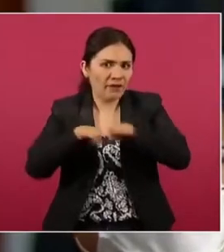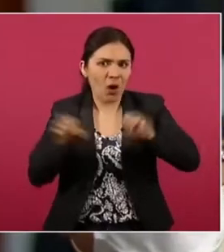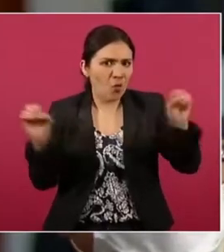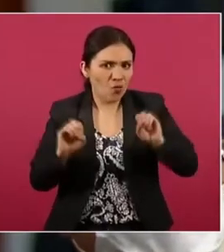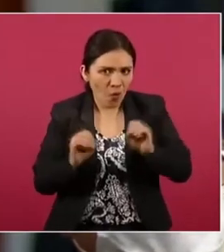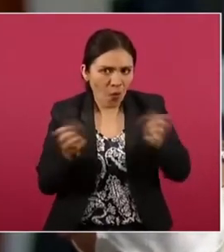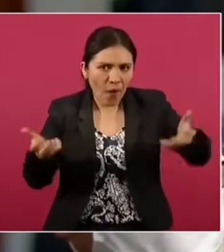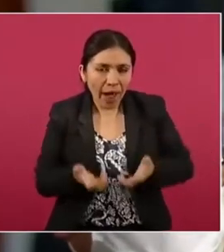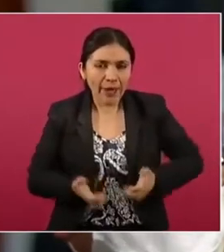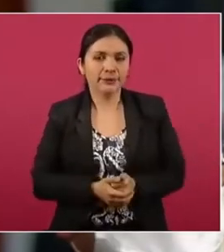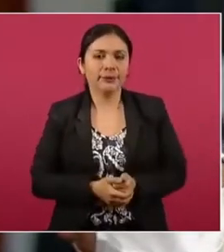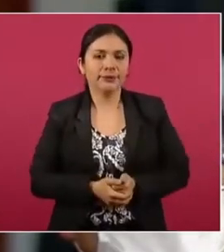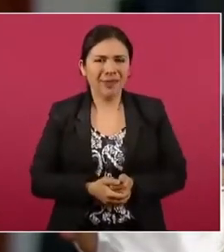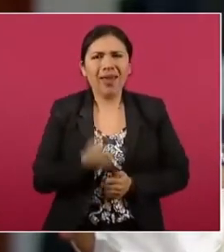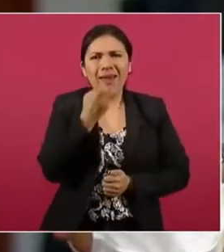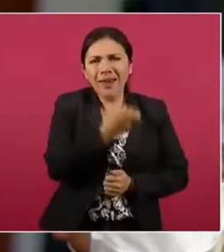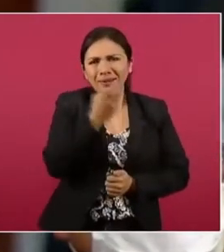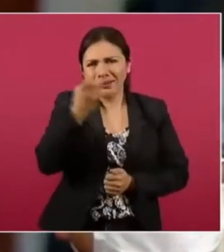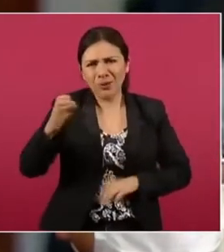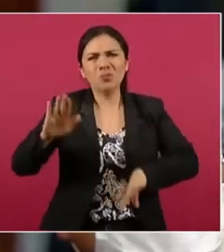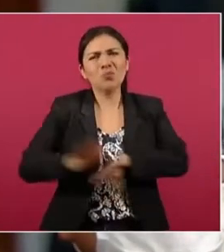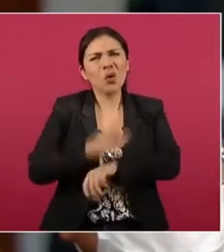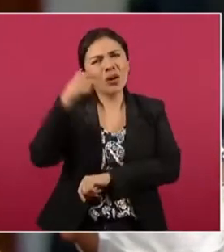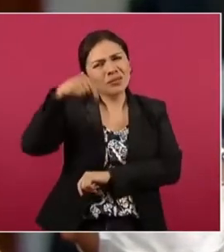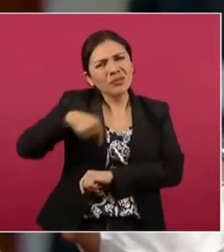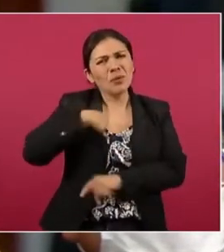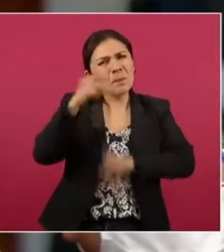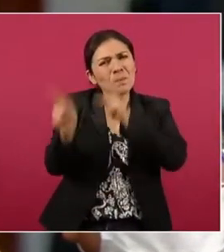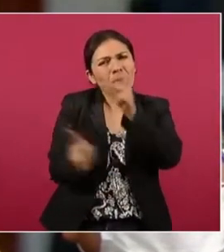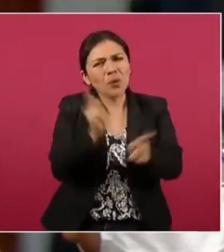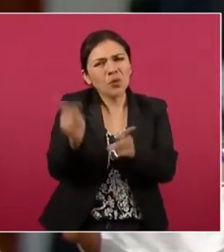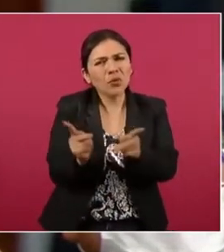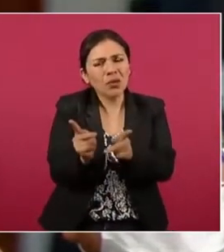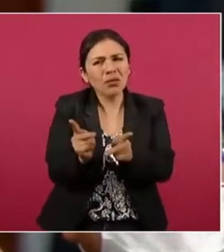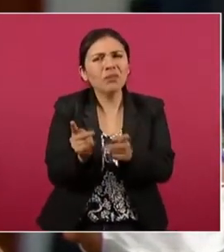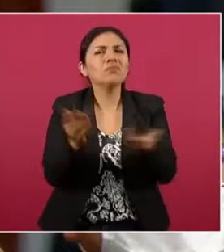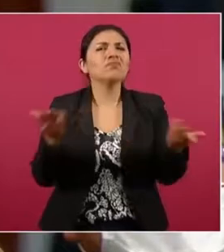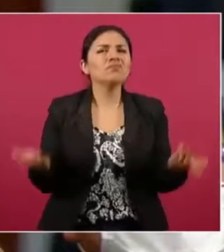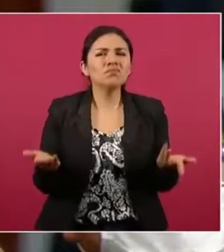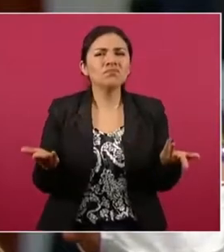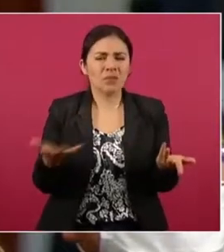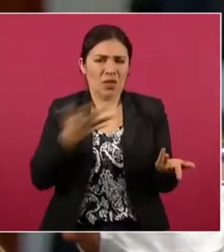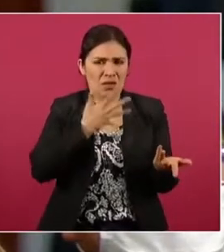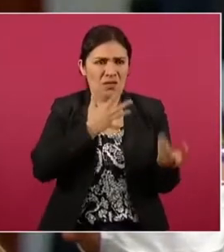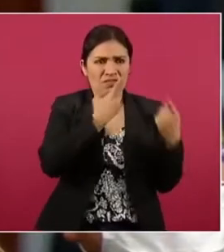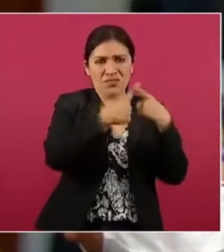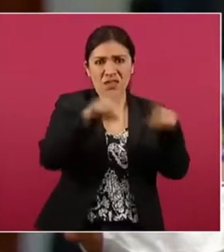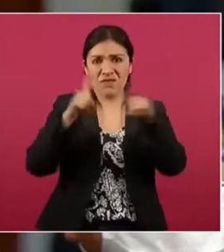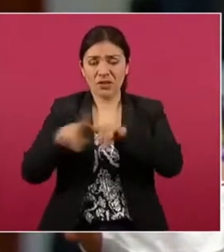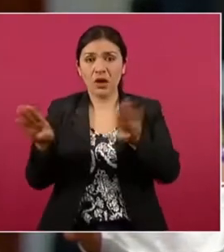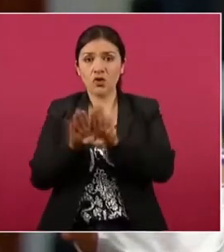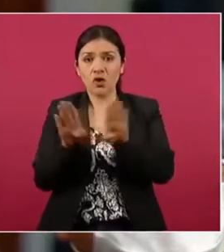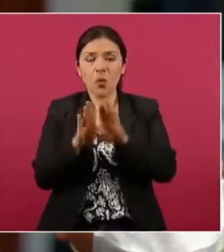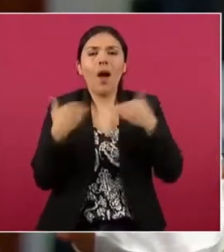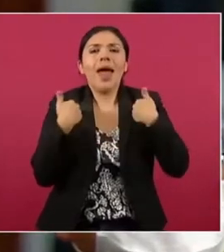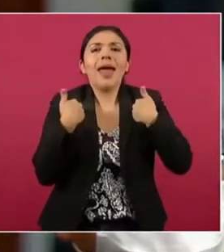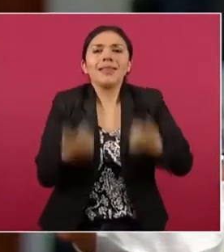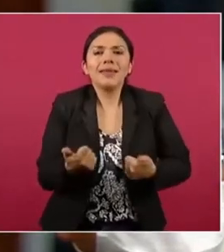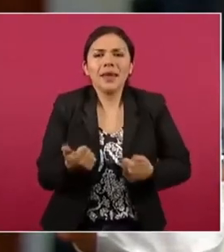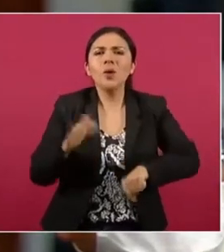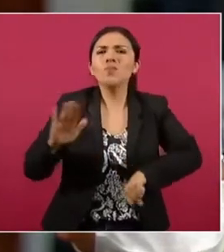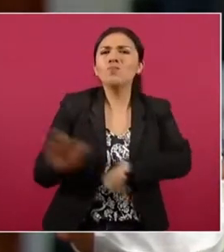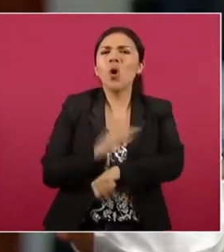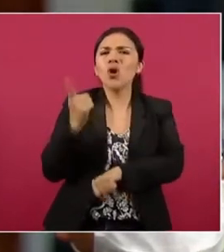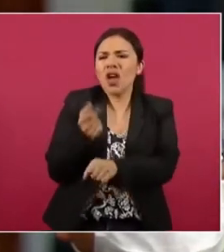ocasiones, presidente, por eso le preguntamos justo la diferencia que hay entre entender las causas de la